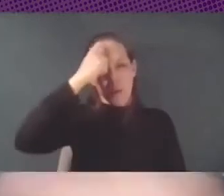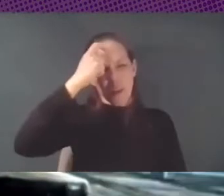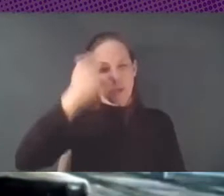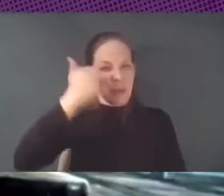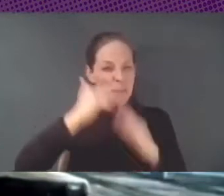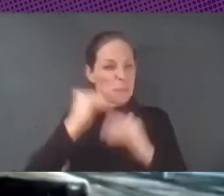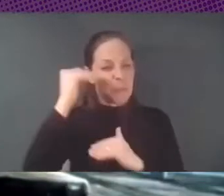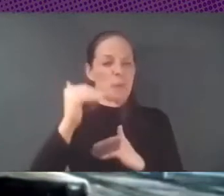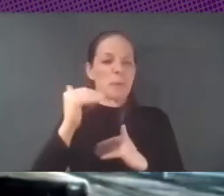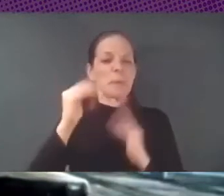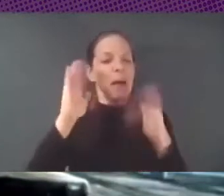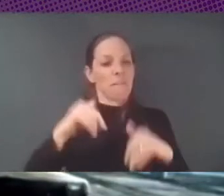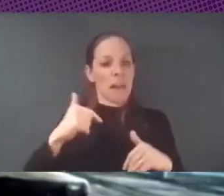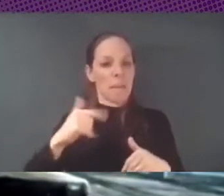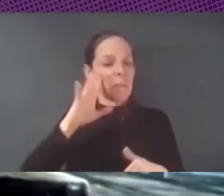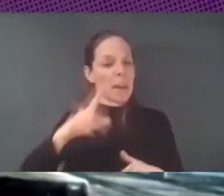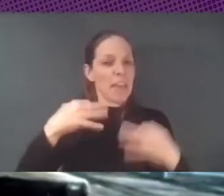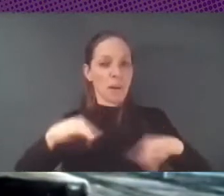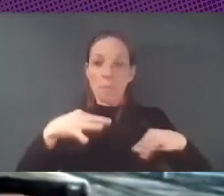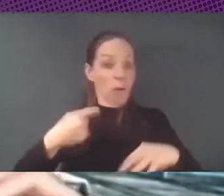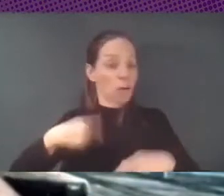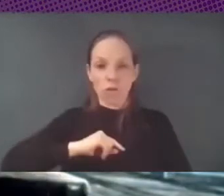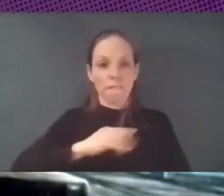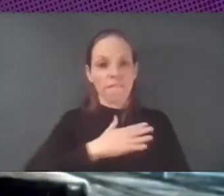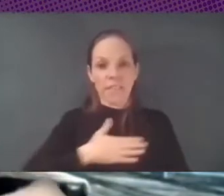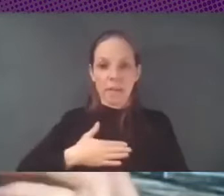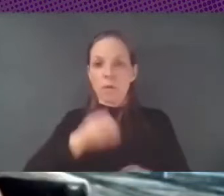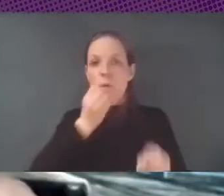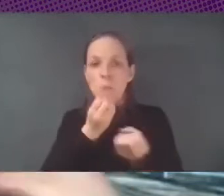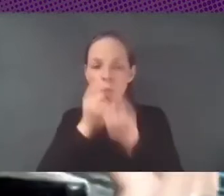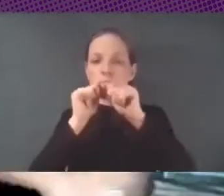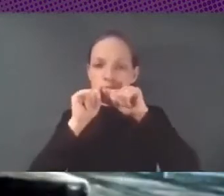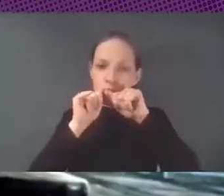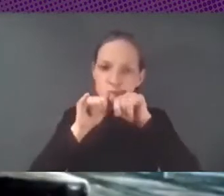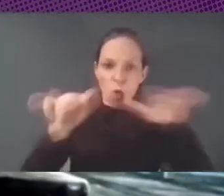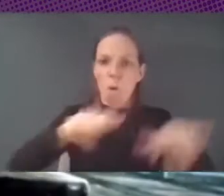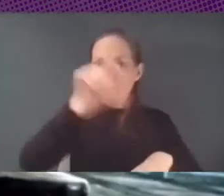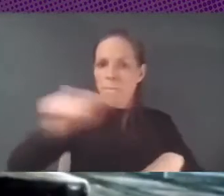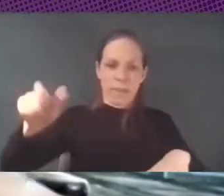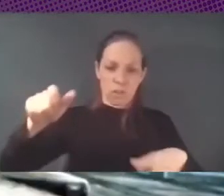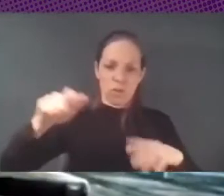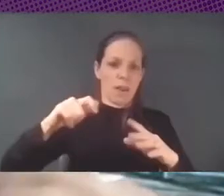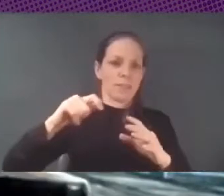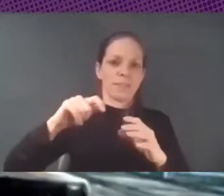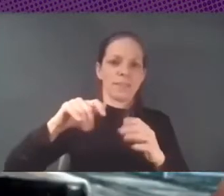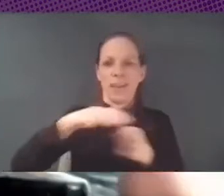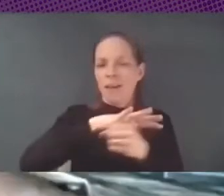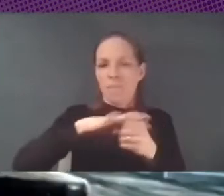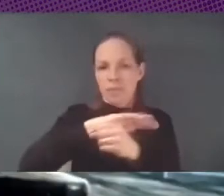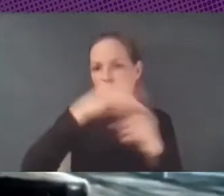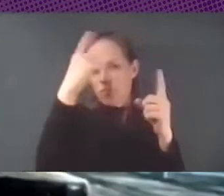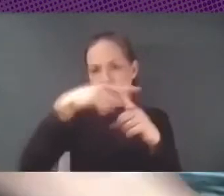¿no?, y llegar a un público mucho más amplio, más allá de la academia, más allá de los especialicios, más allá de los